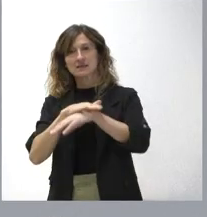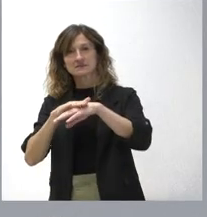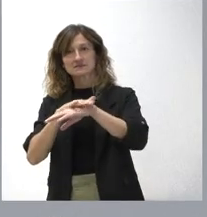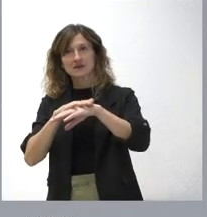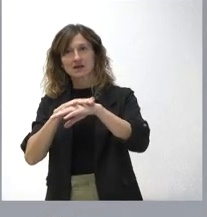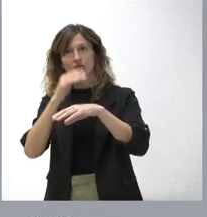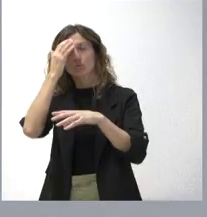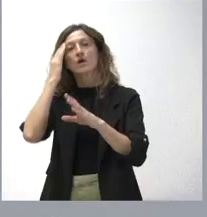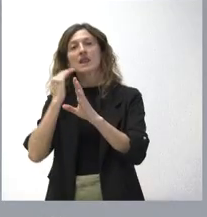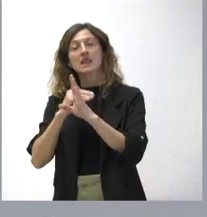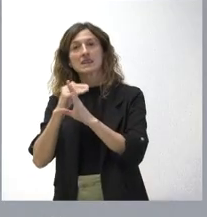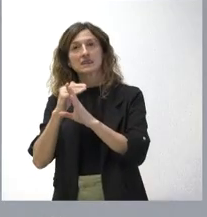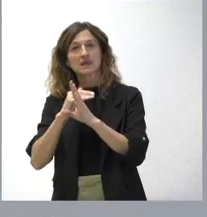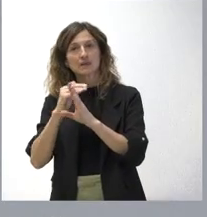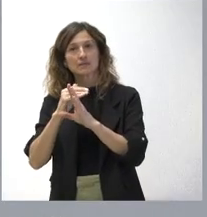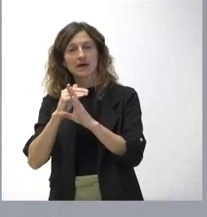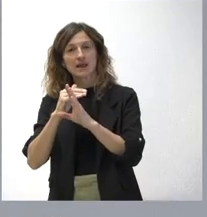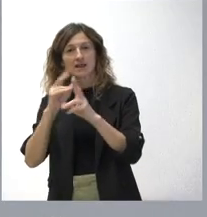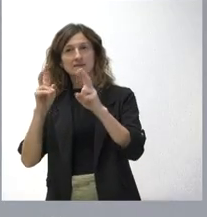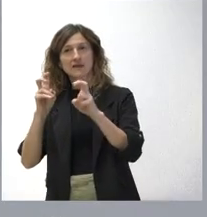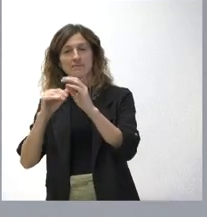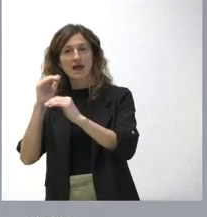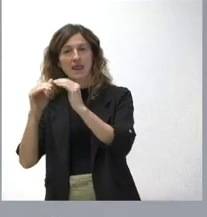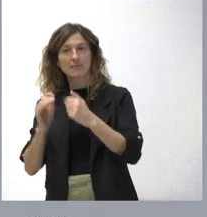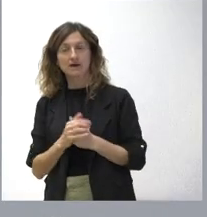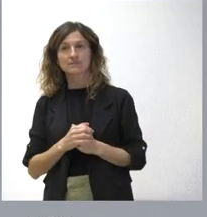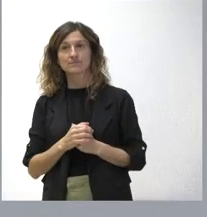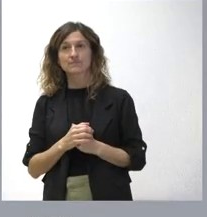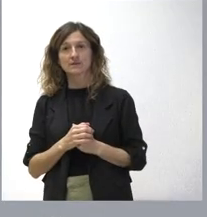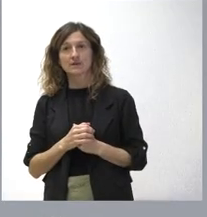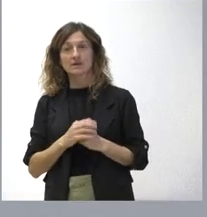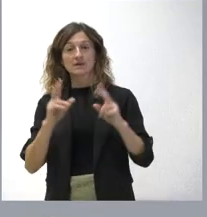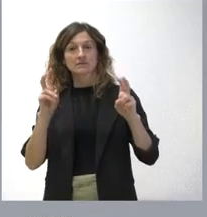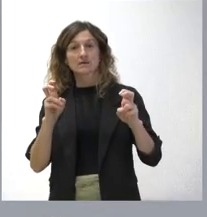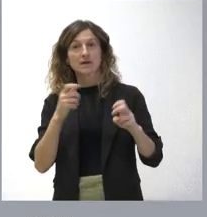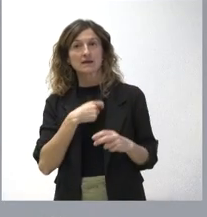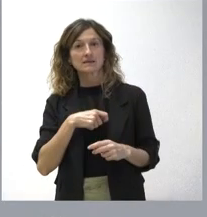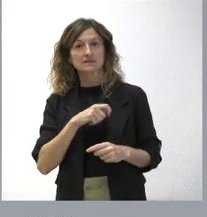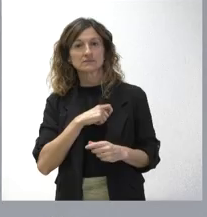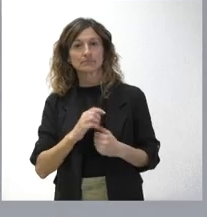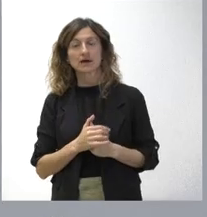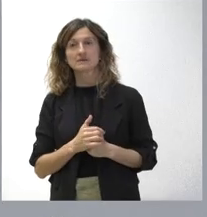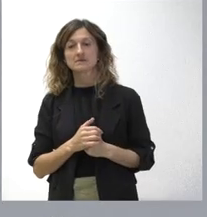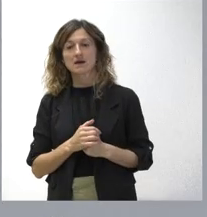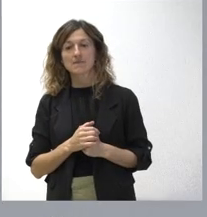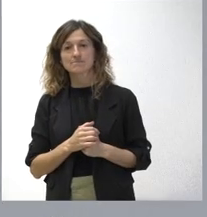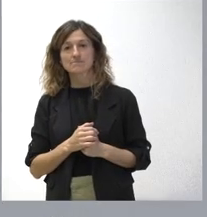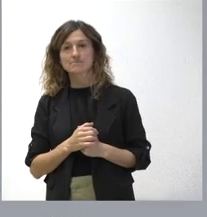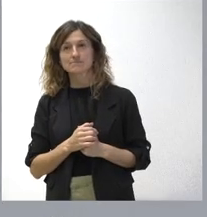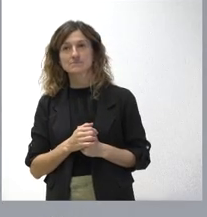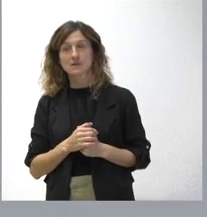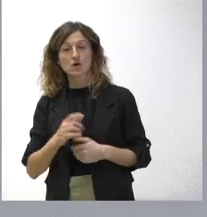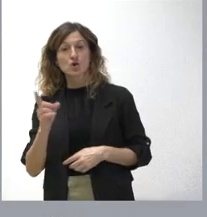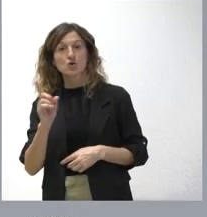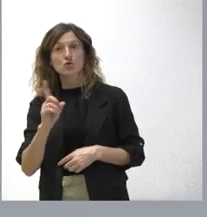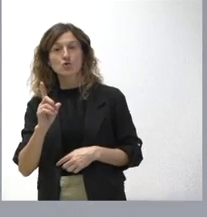el rango de esta materia, cuando esta materia en el Estado español ni aparece expresamente configurada como